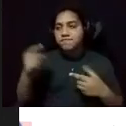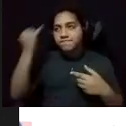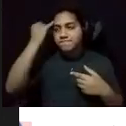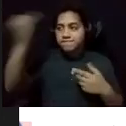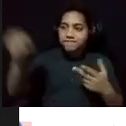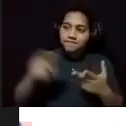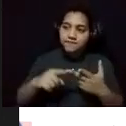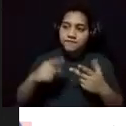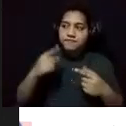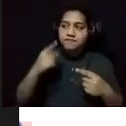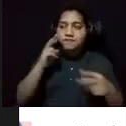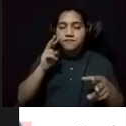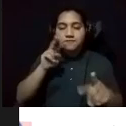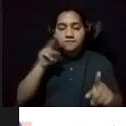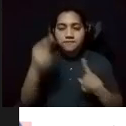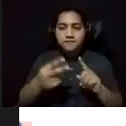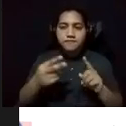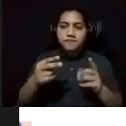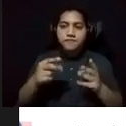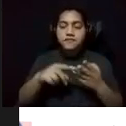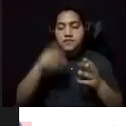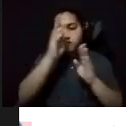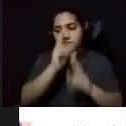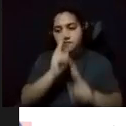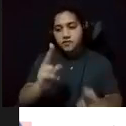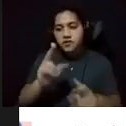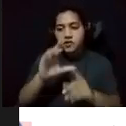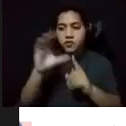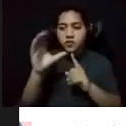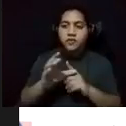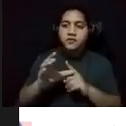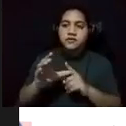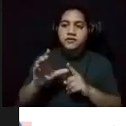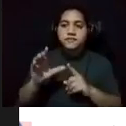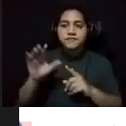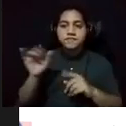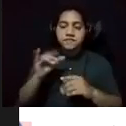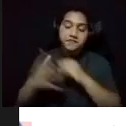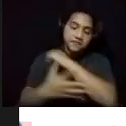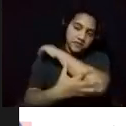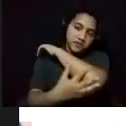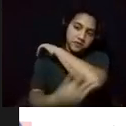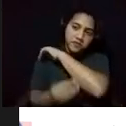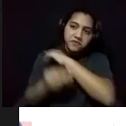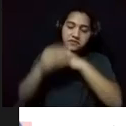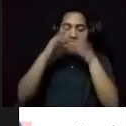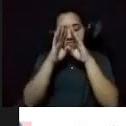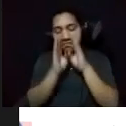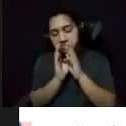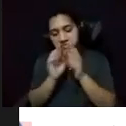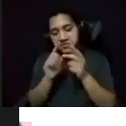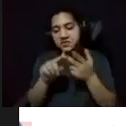su tributo a las tradiciones culturales. Pero también hablan de la pobreza, la tristeza, la